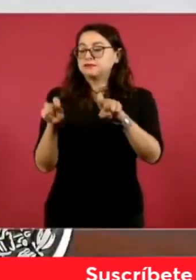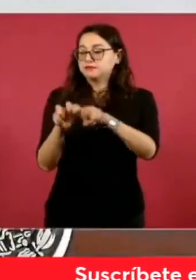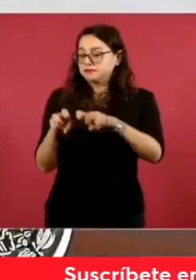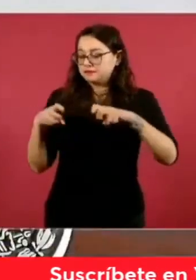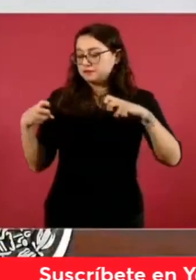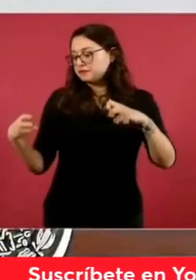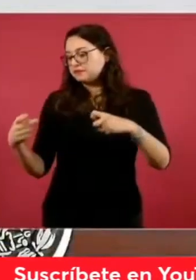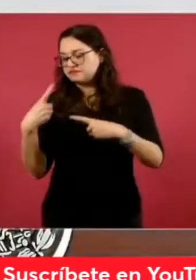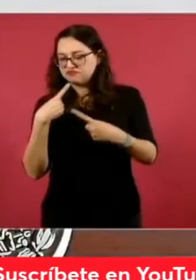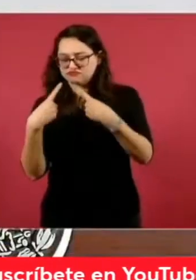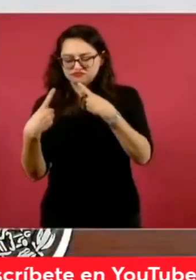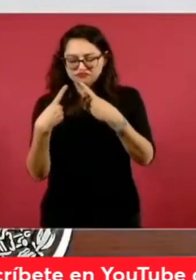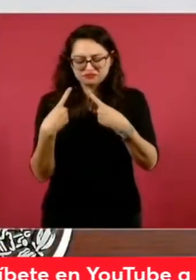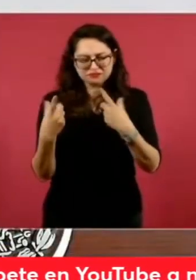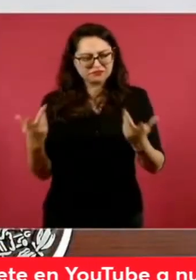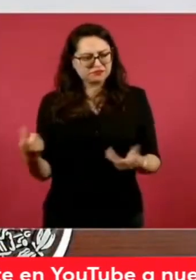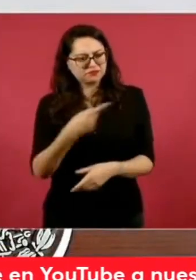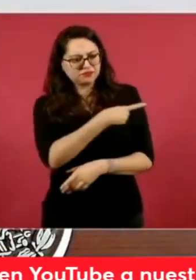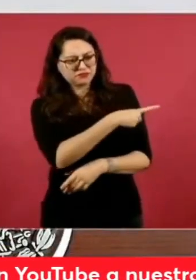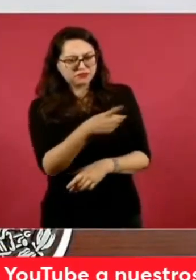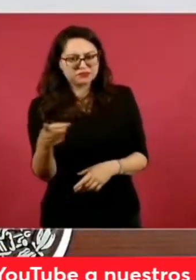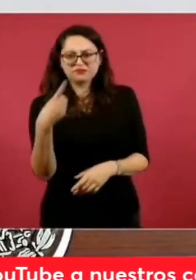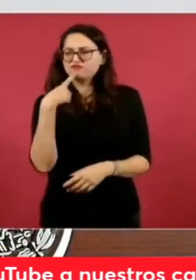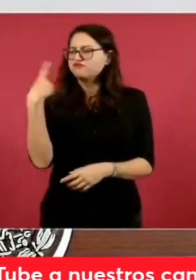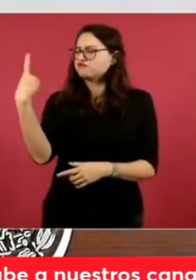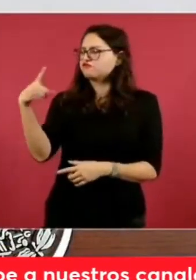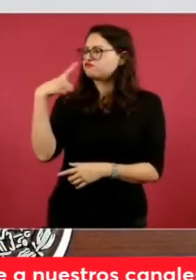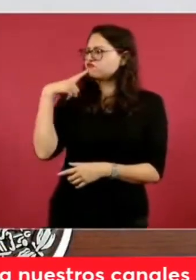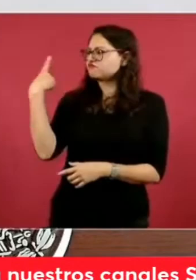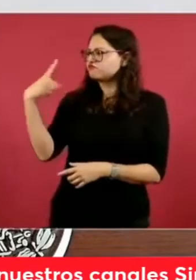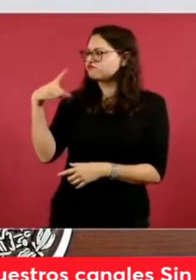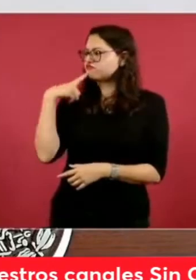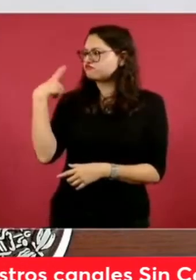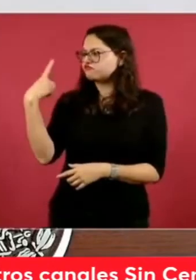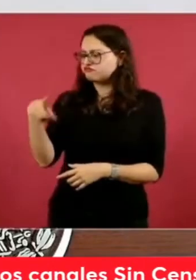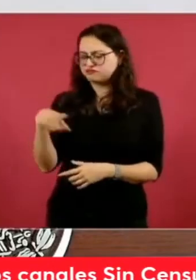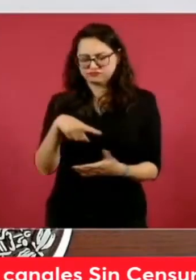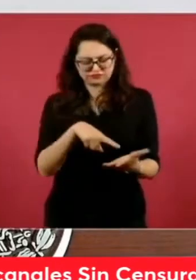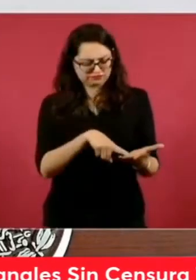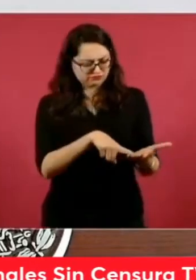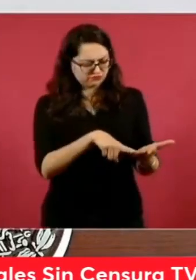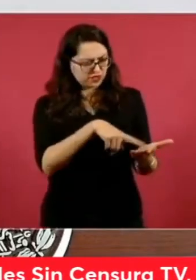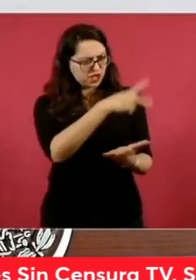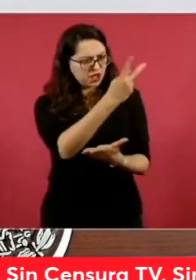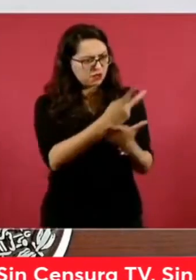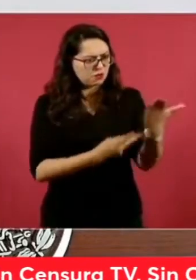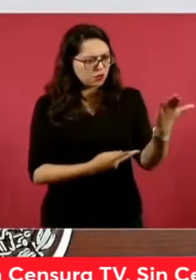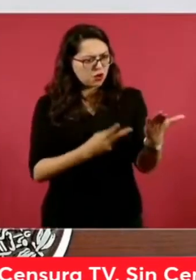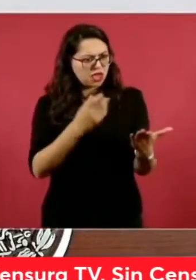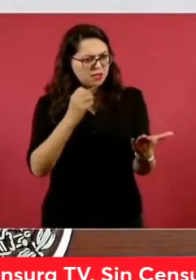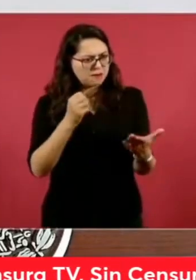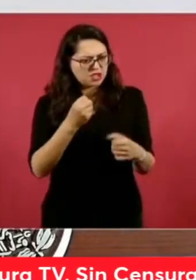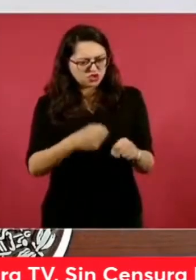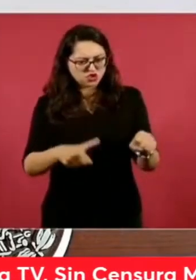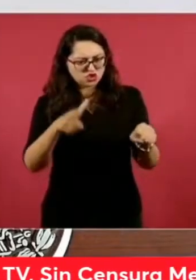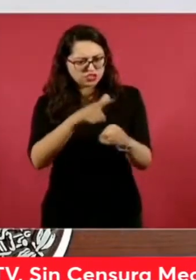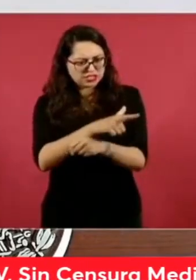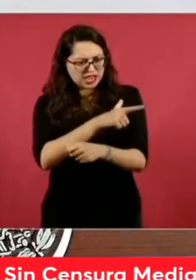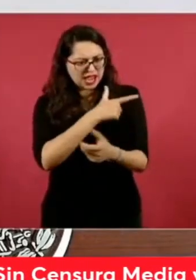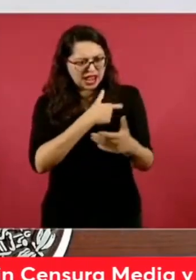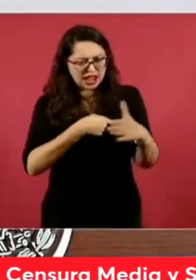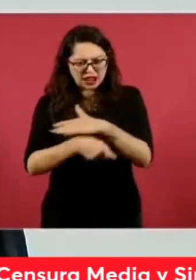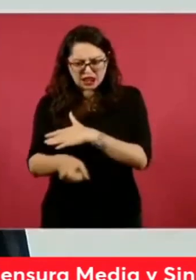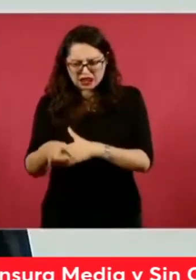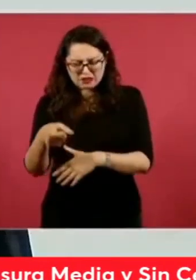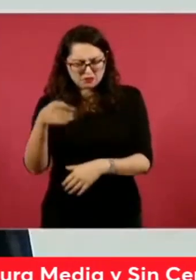no acreditaron la existencia del uso indebido de programas sociales ni la coacción y compra